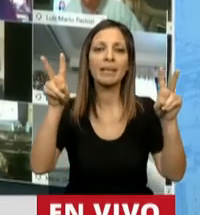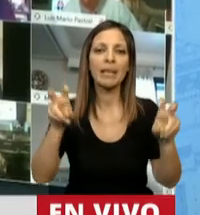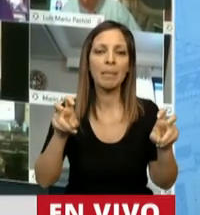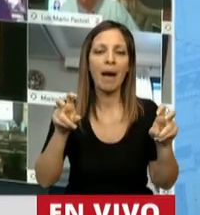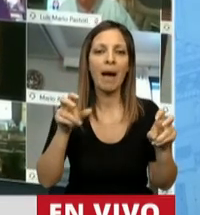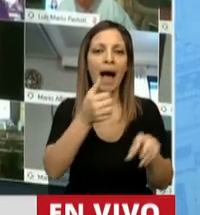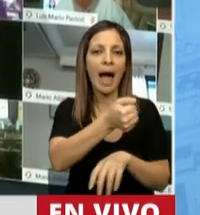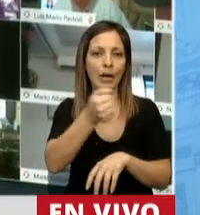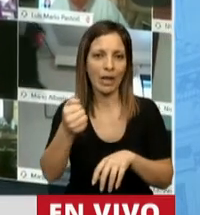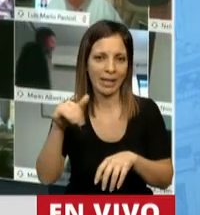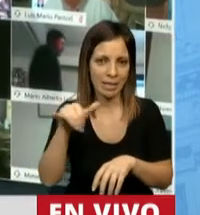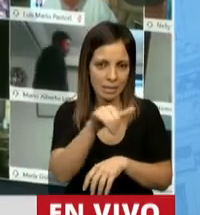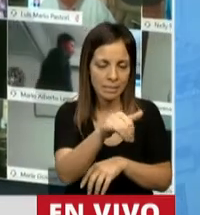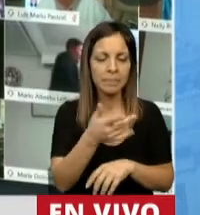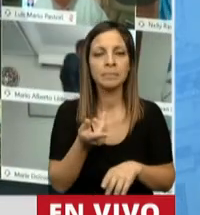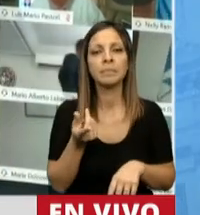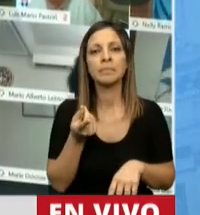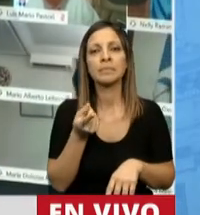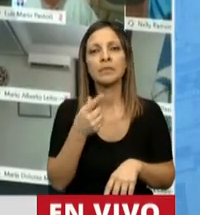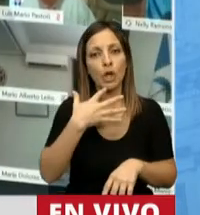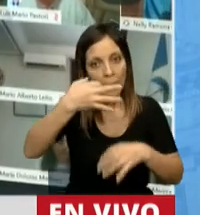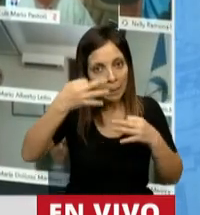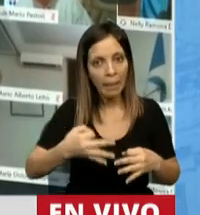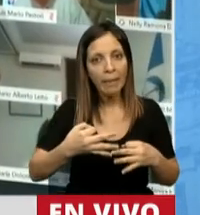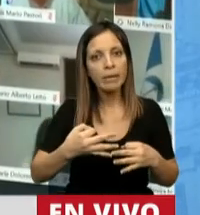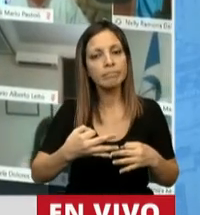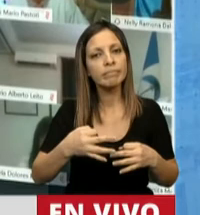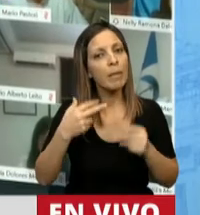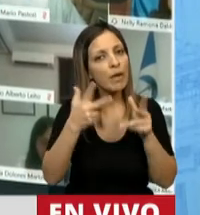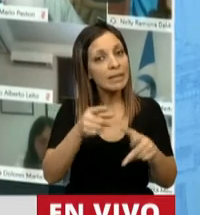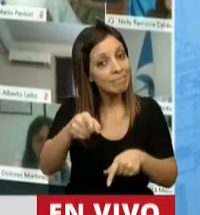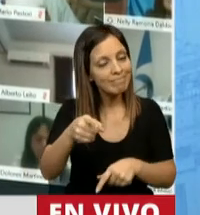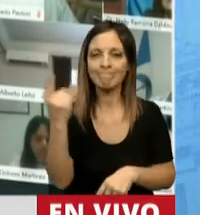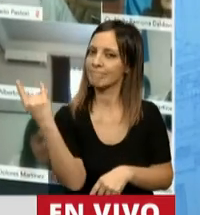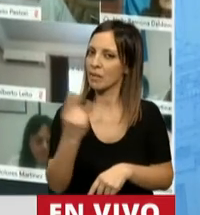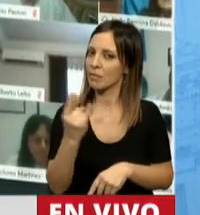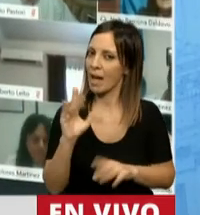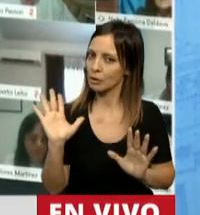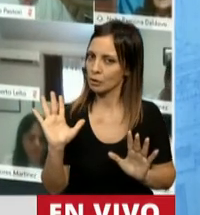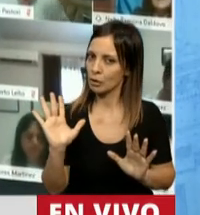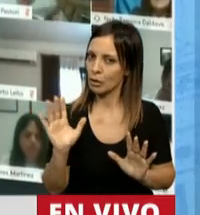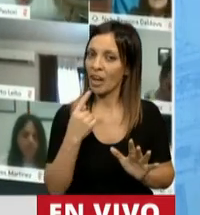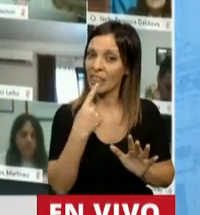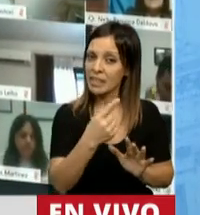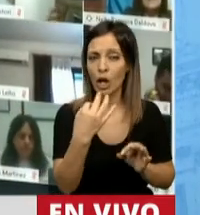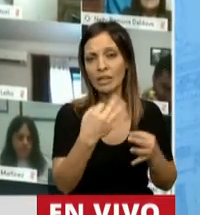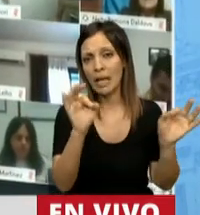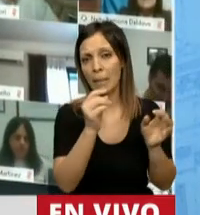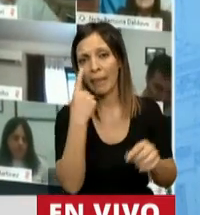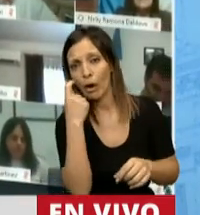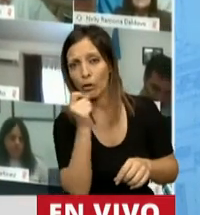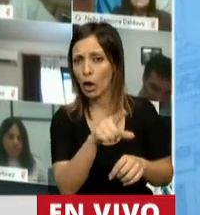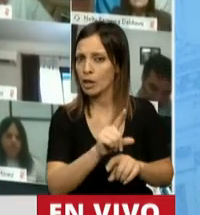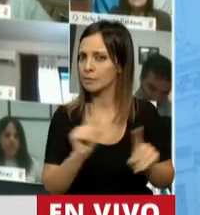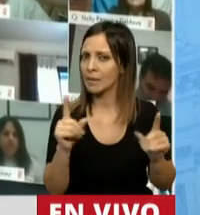Aerolíneas, enfáticamente, tengo que decir que es falso que se exima Aerolíneas del control de la Administración